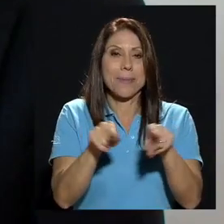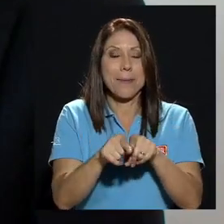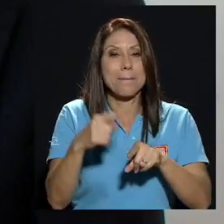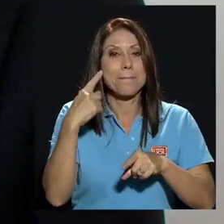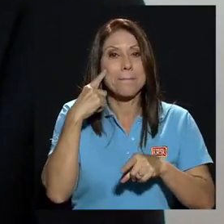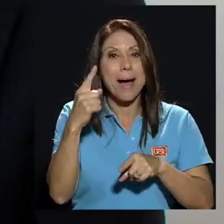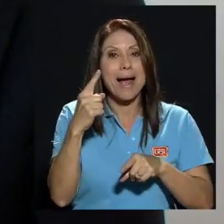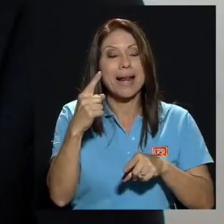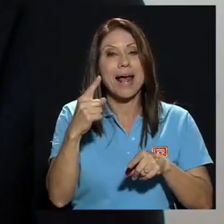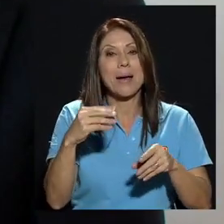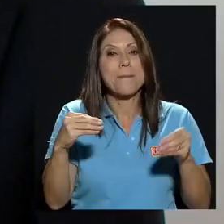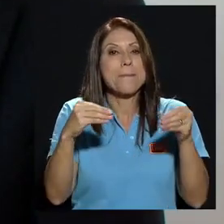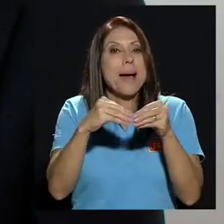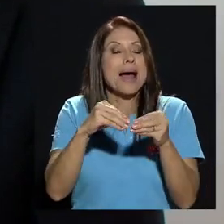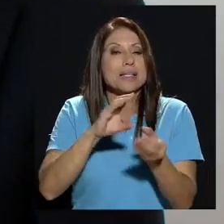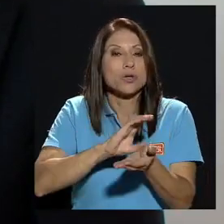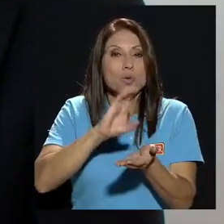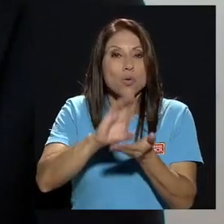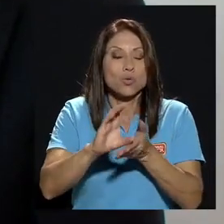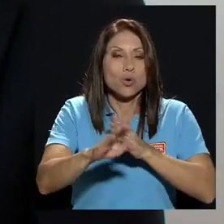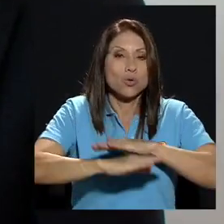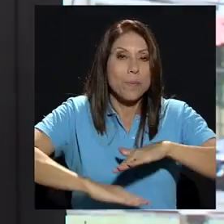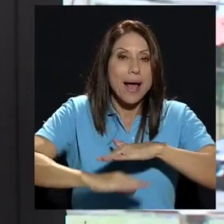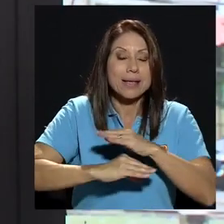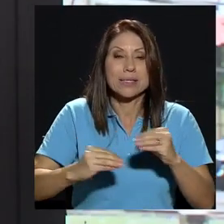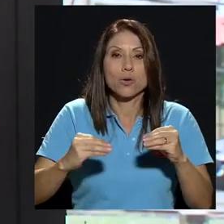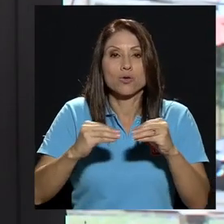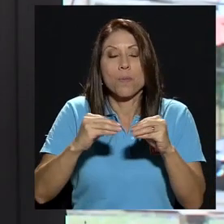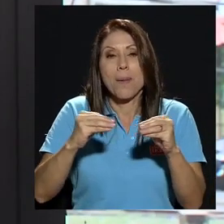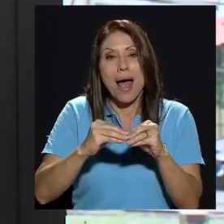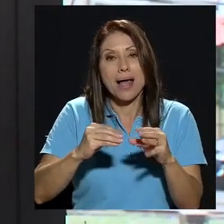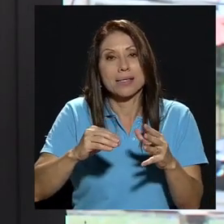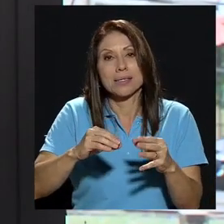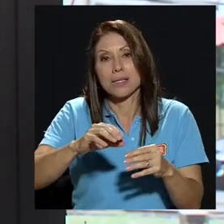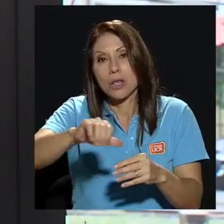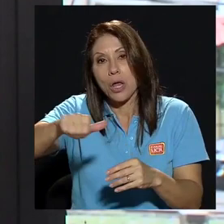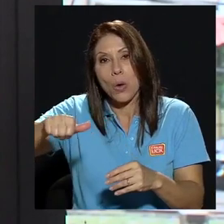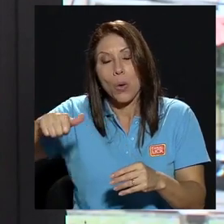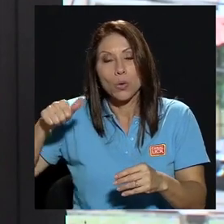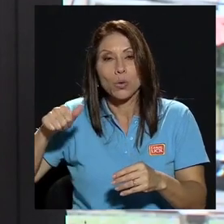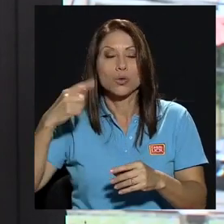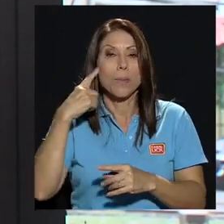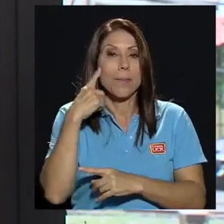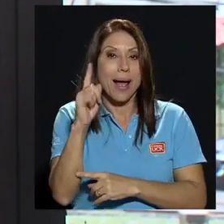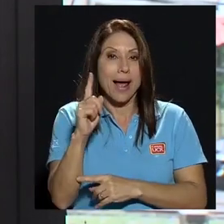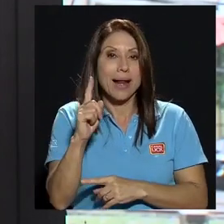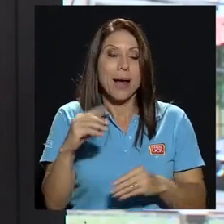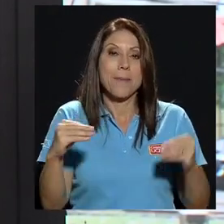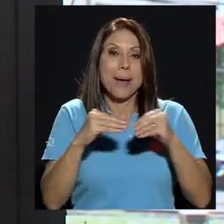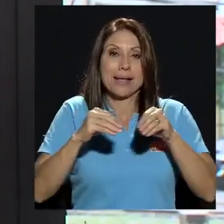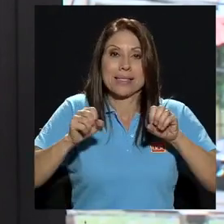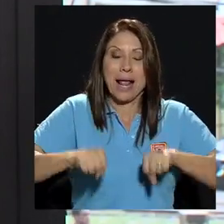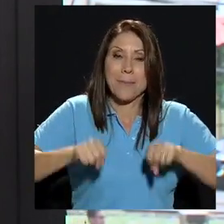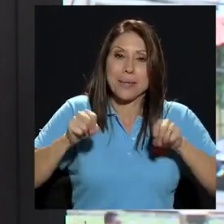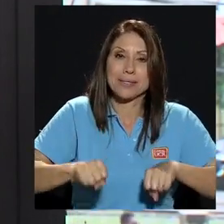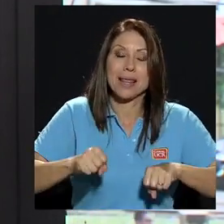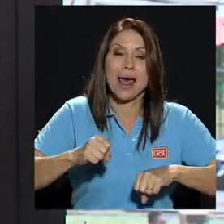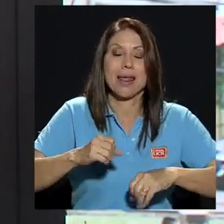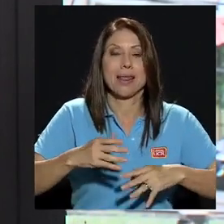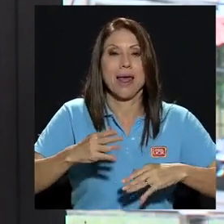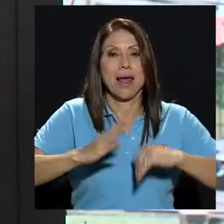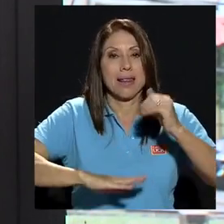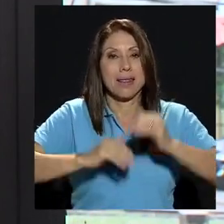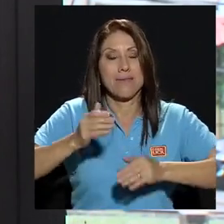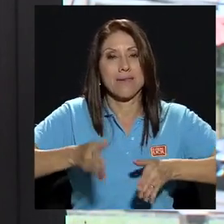integrar más cursos básicos y otros así poder también darle más capacidad al edificio